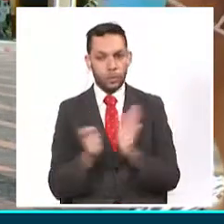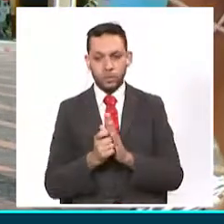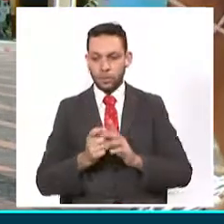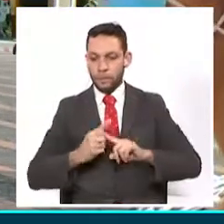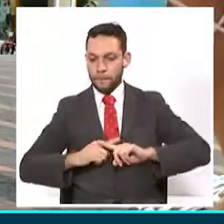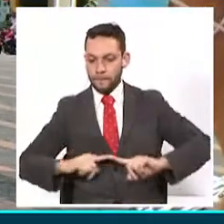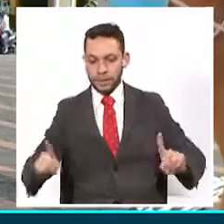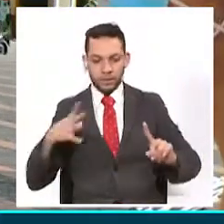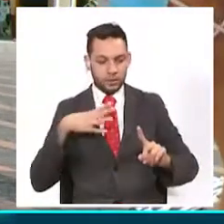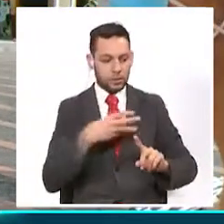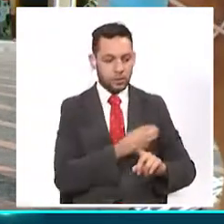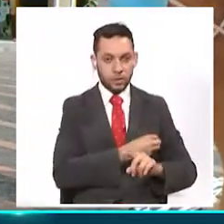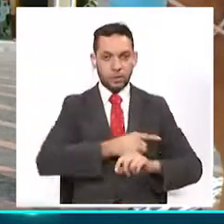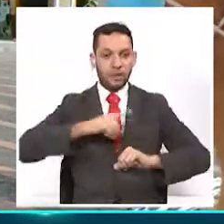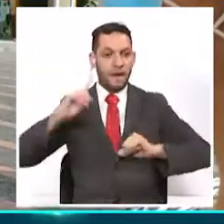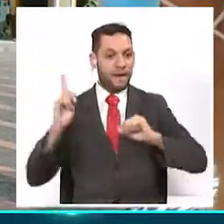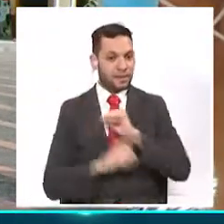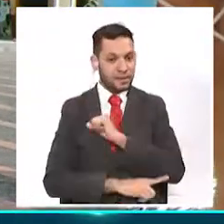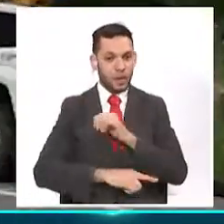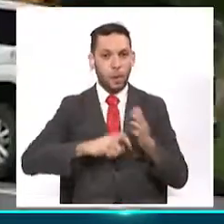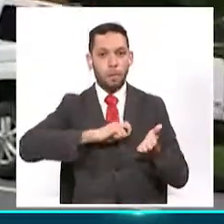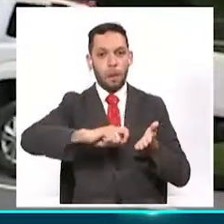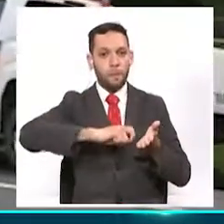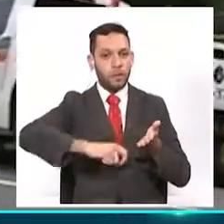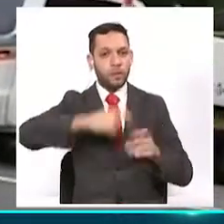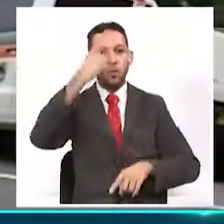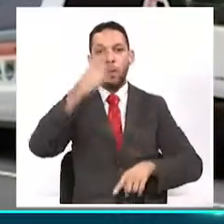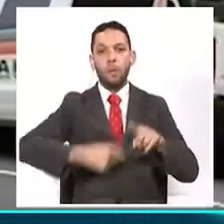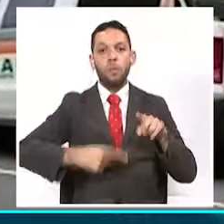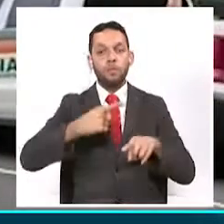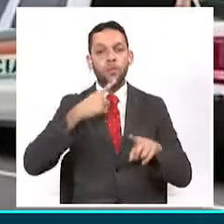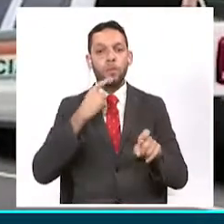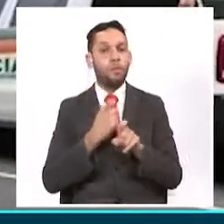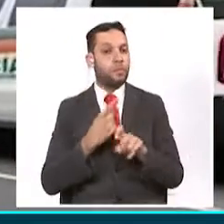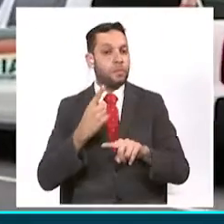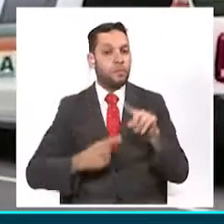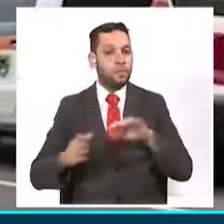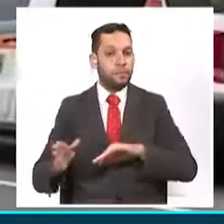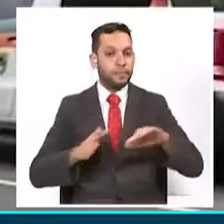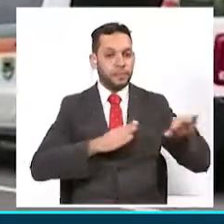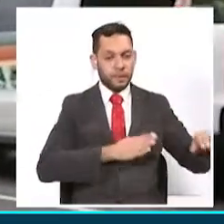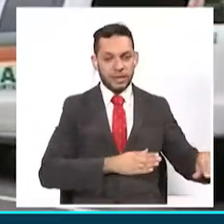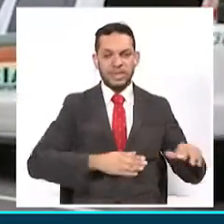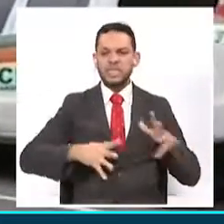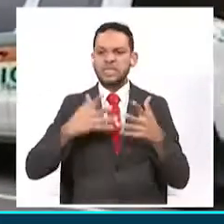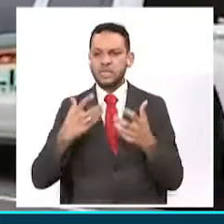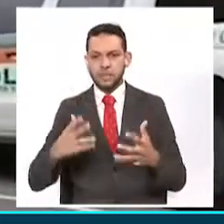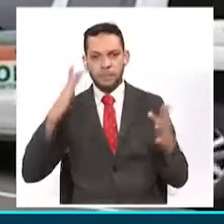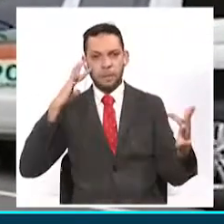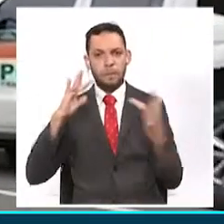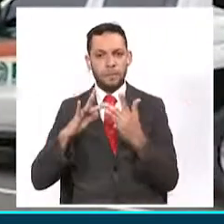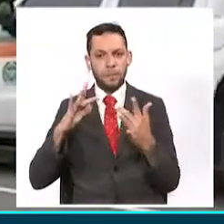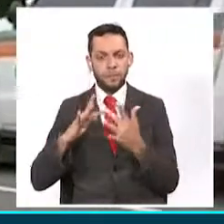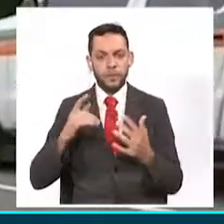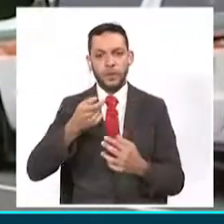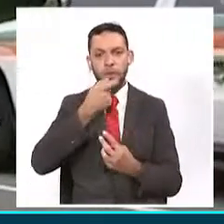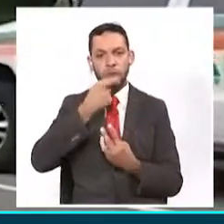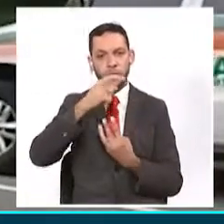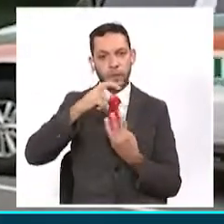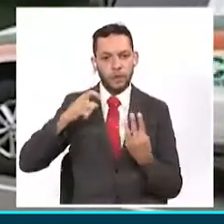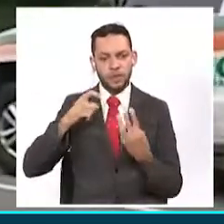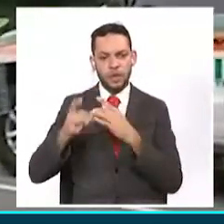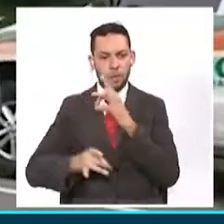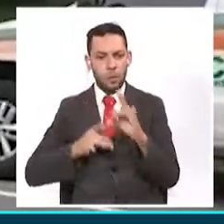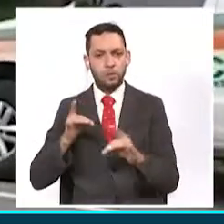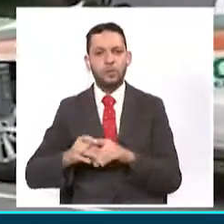podemos aplicar la norma como tal en los municipios. Sin embargo, el objetivo del Gobierno Nacional es eliminar la seccional de tránsito y transporte de la policía para